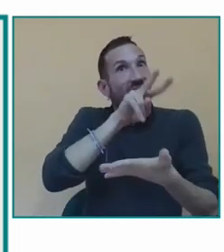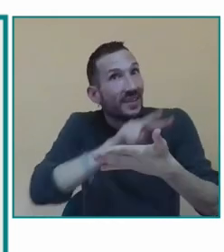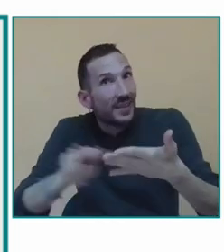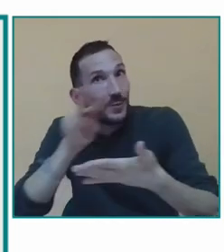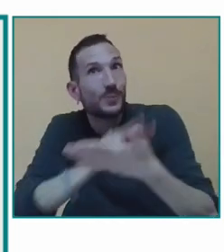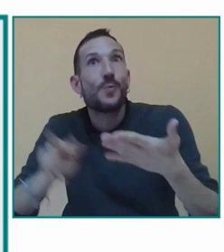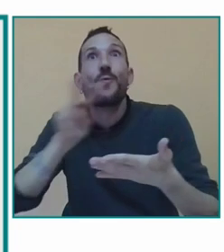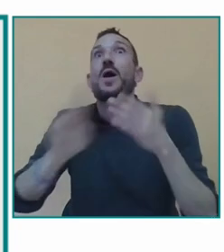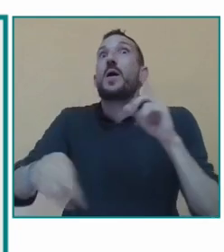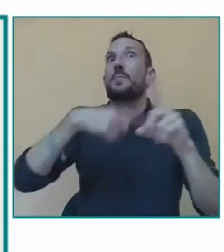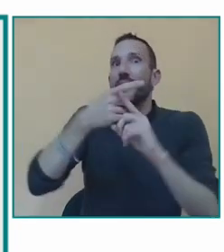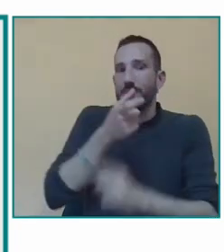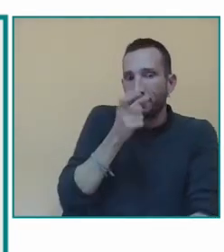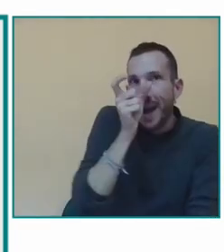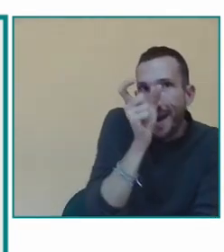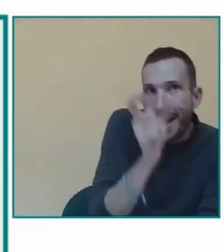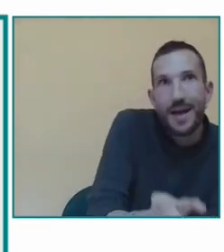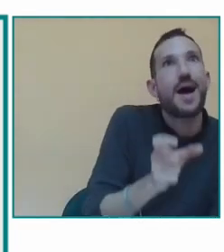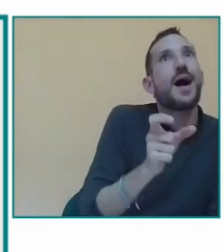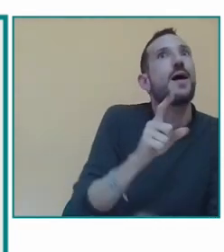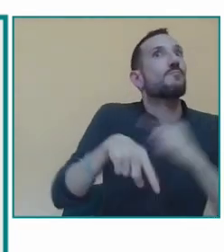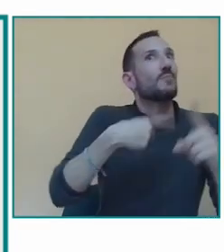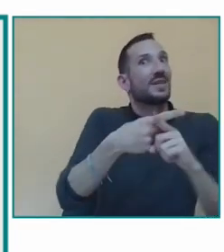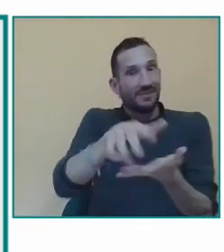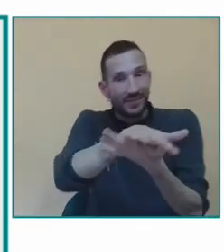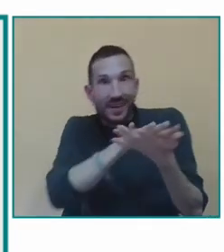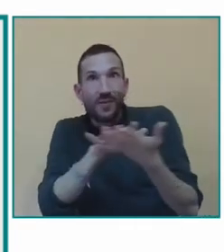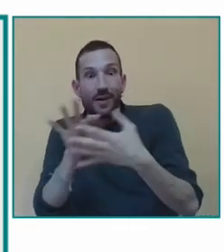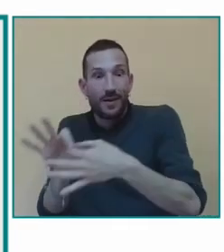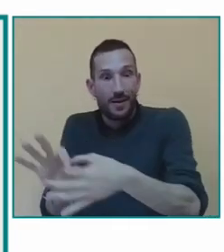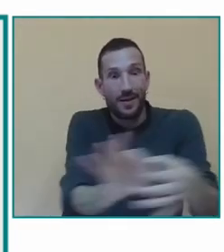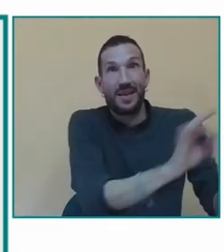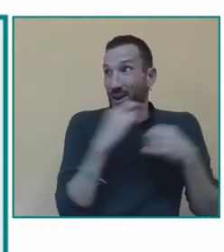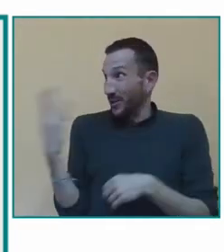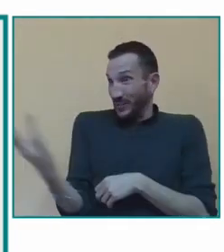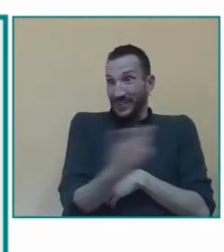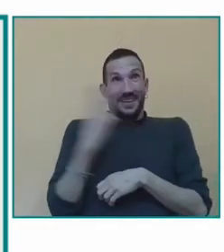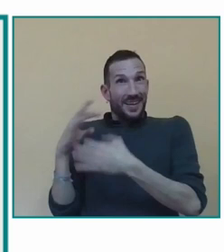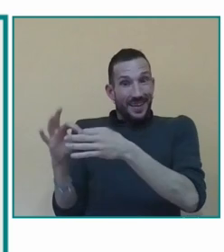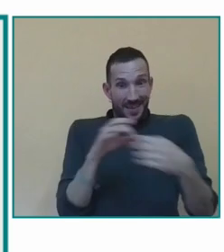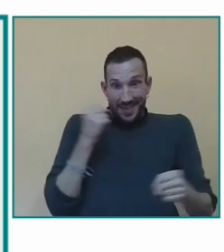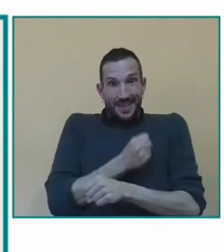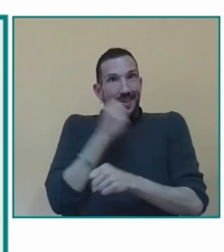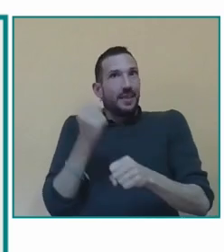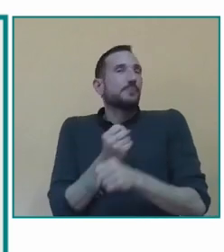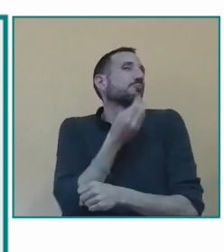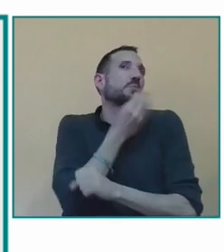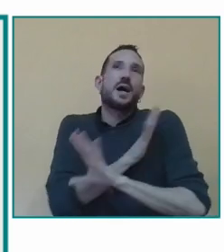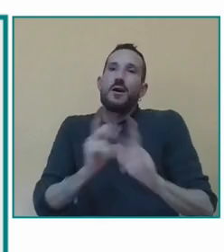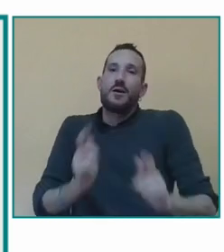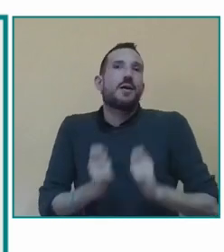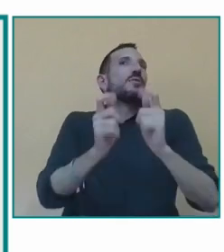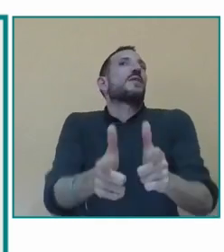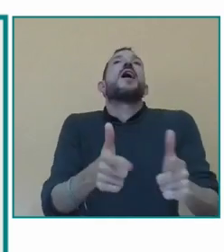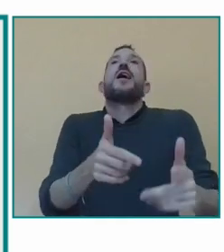manipulativos visuales para ir desarrollando o por ejemplo en cuanto a la escritura pues para ir trabajando ese vocabulario y